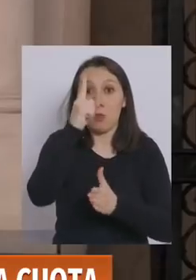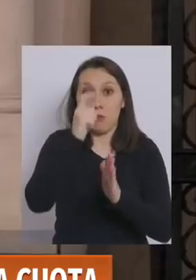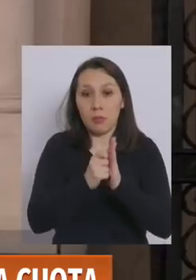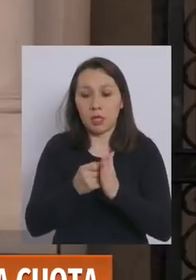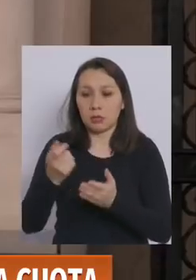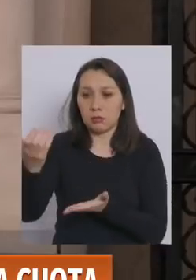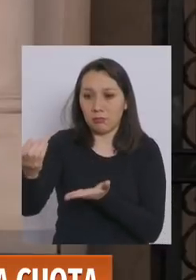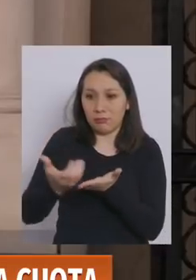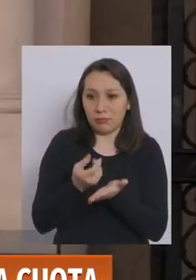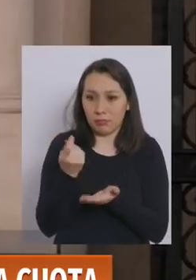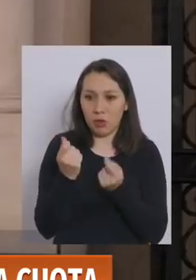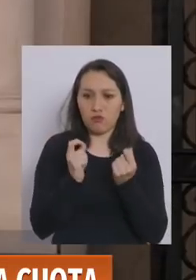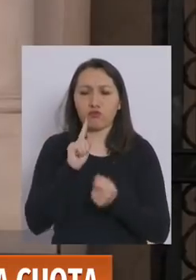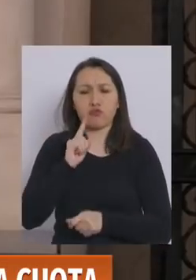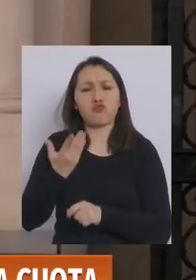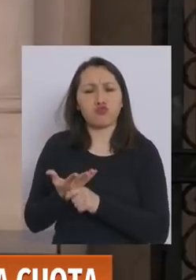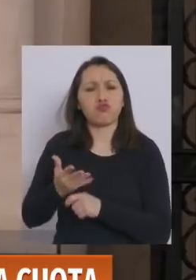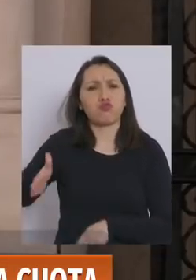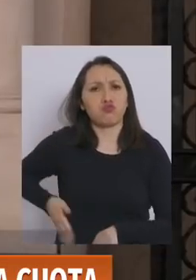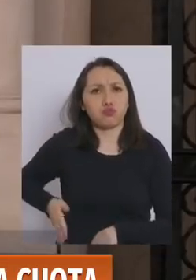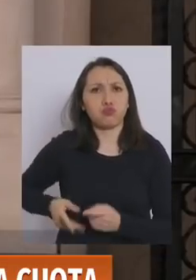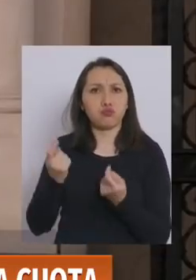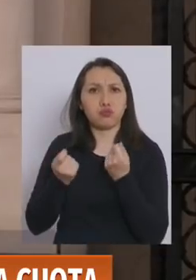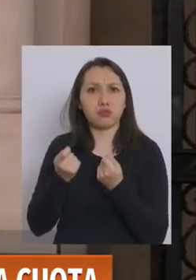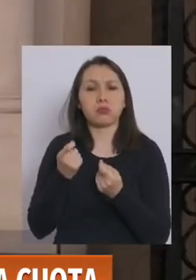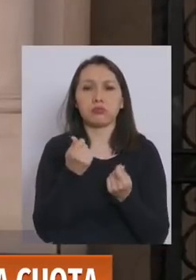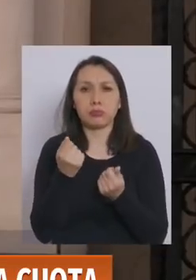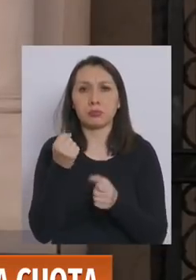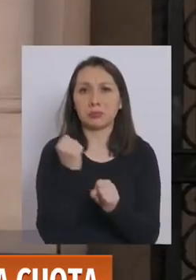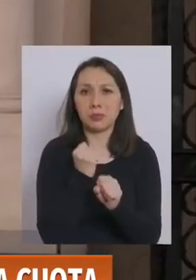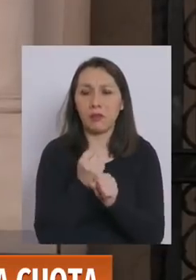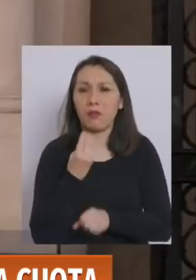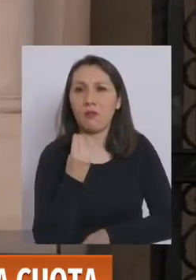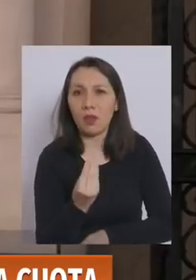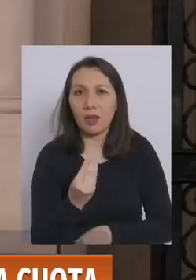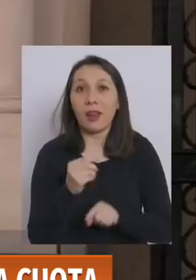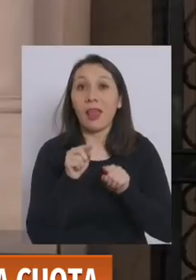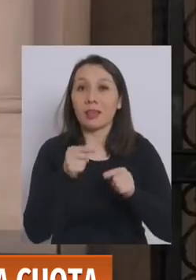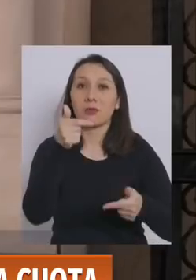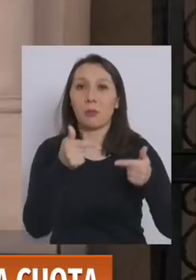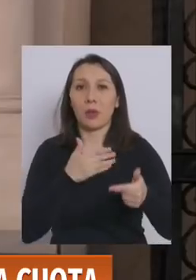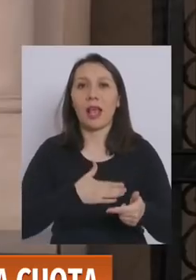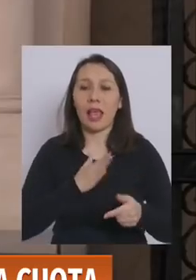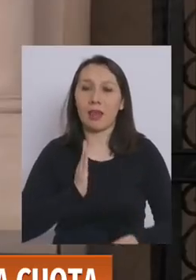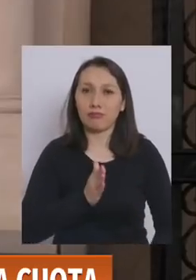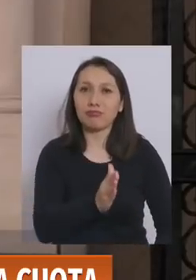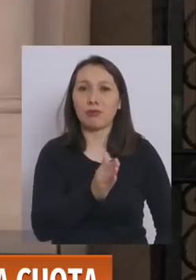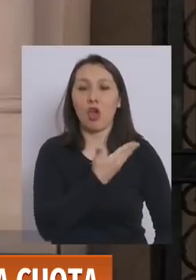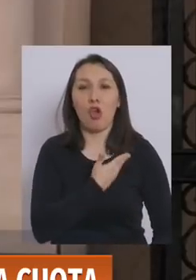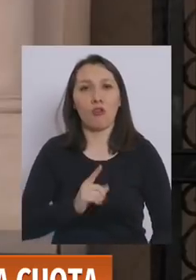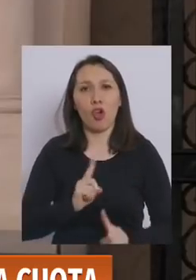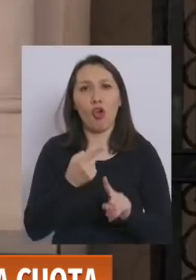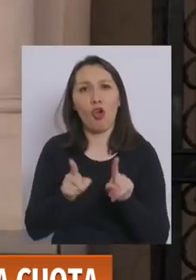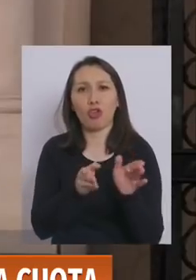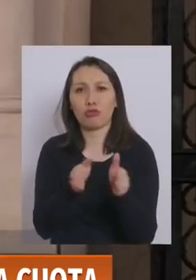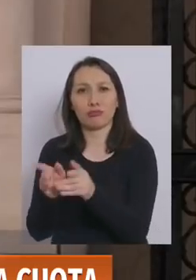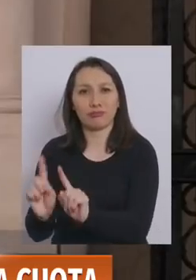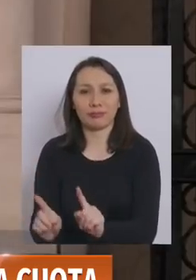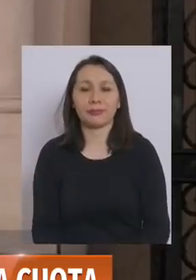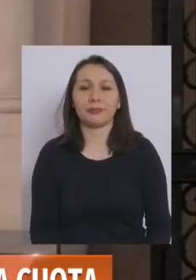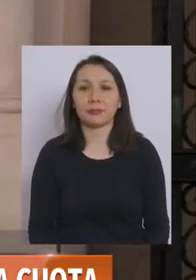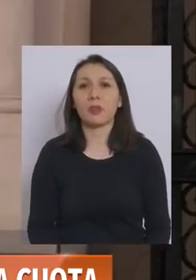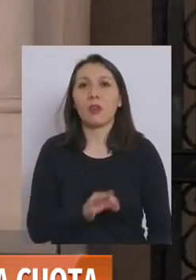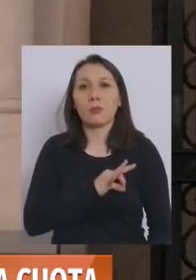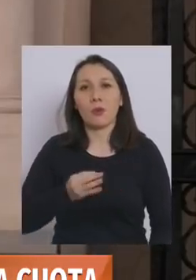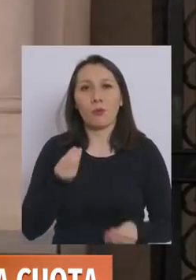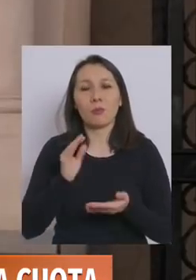con recursos, al final de mes con un buen sueldo, con un buen trabajo. Esa es la política que quiere seguir el gobierno y no la otra. Ministro, ¿cómo